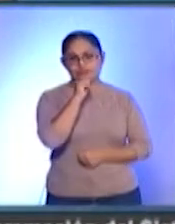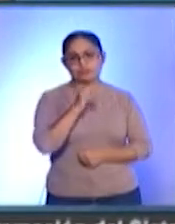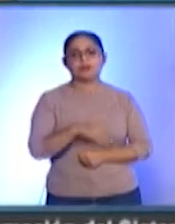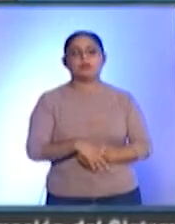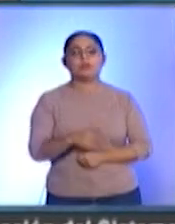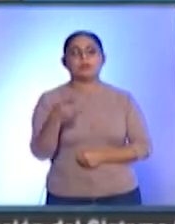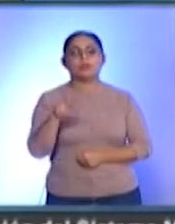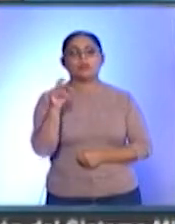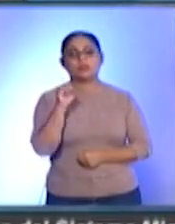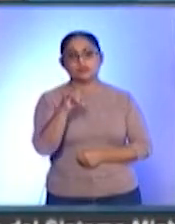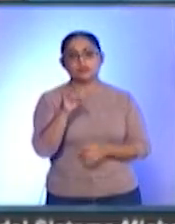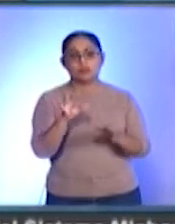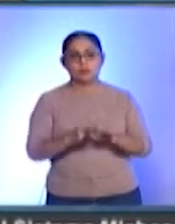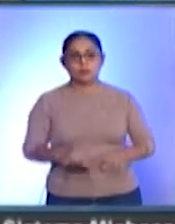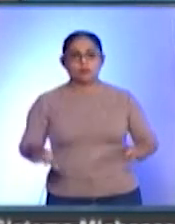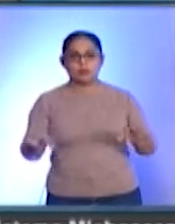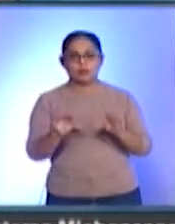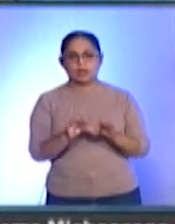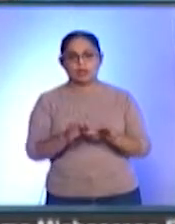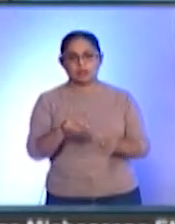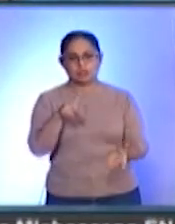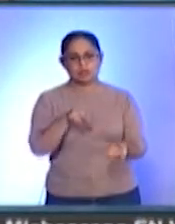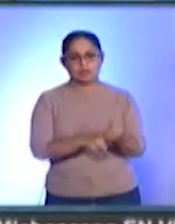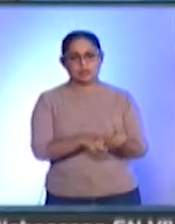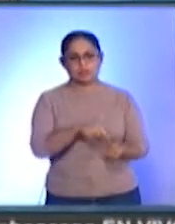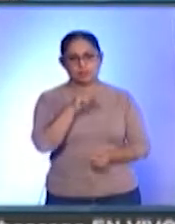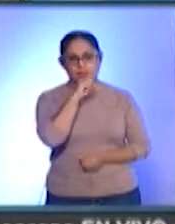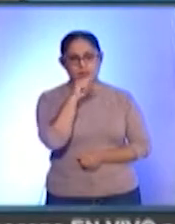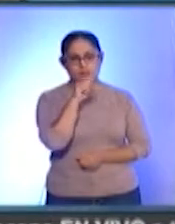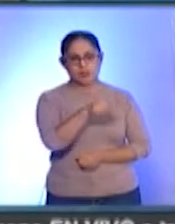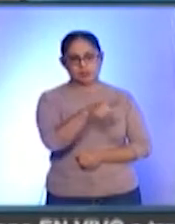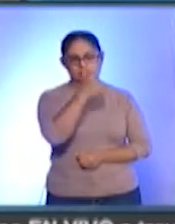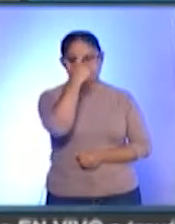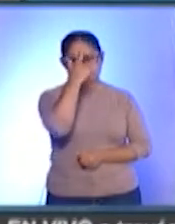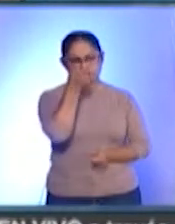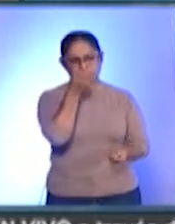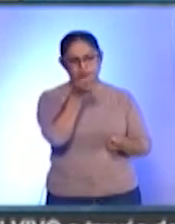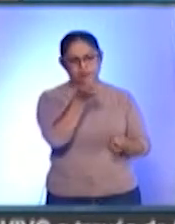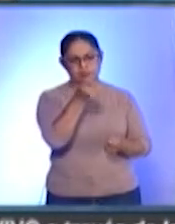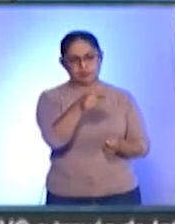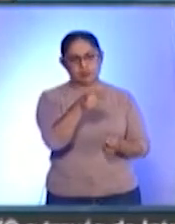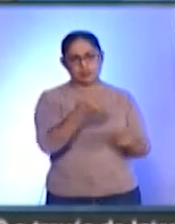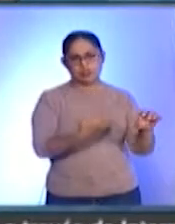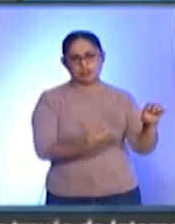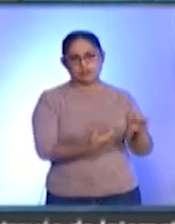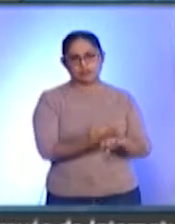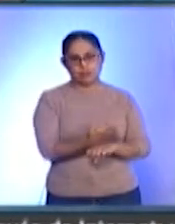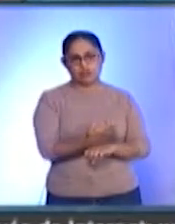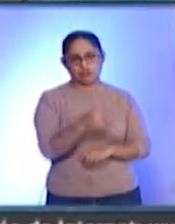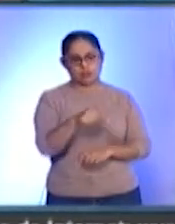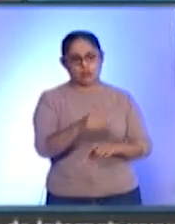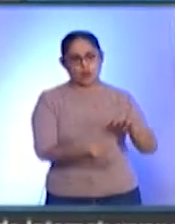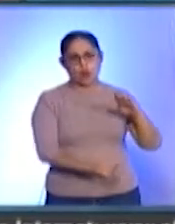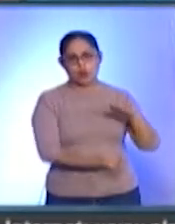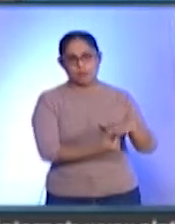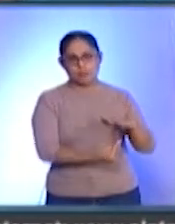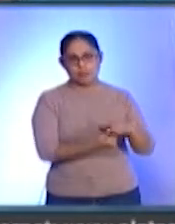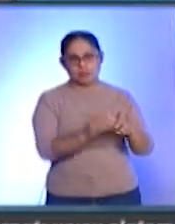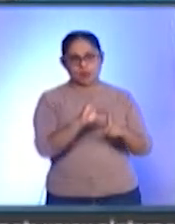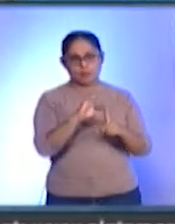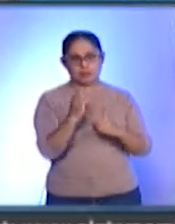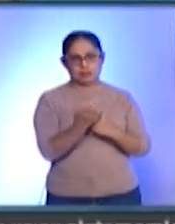mencionar es que dentro de la misma estrategia ya en el estado y en las sesiones de este comité estatal,